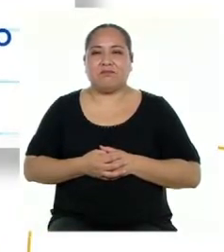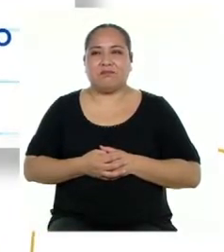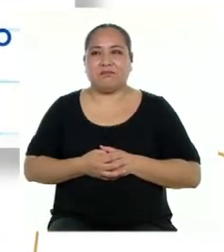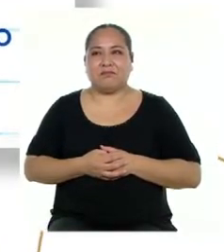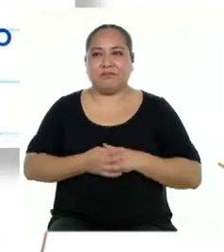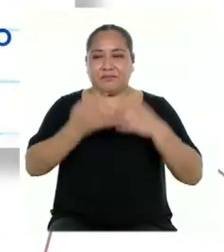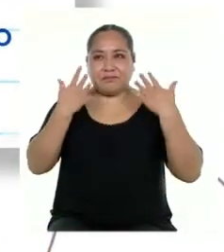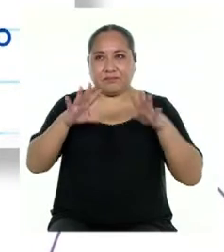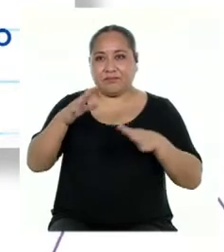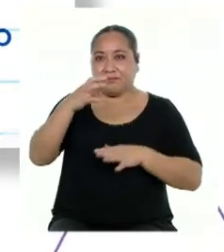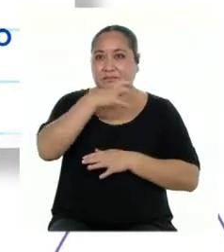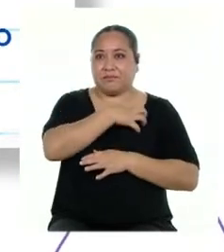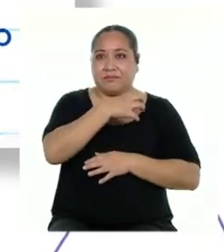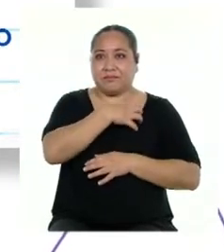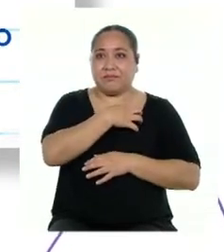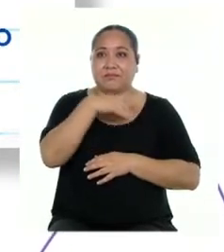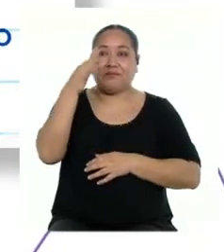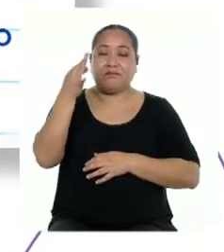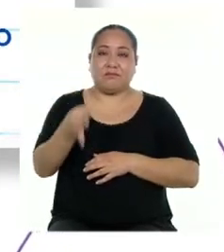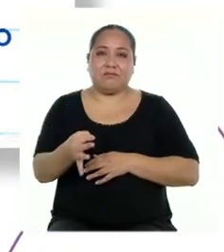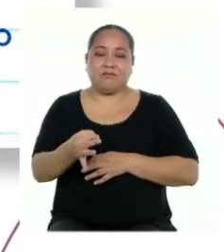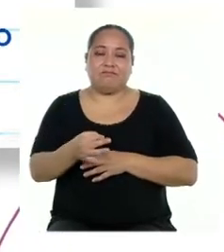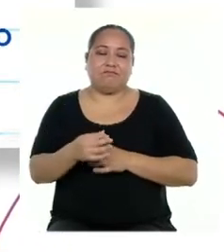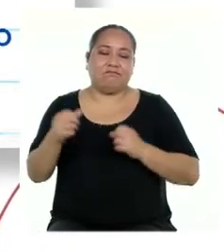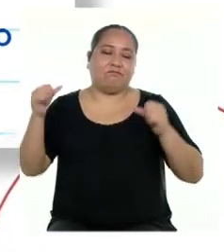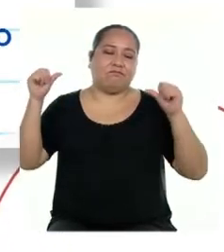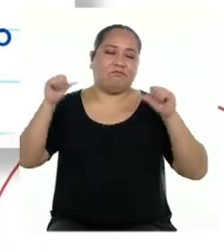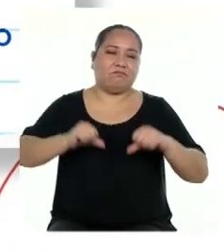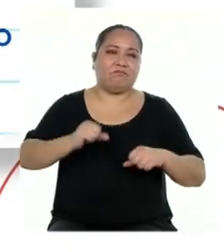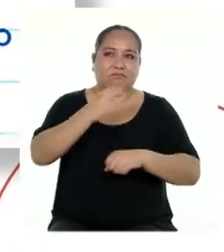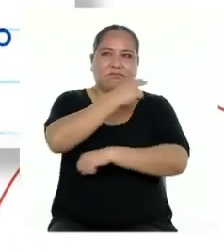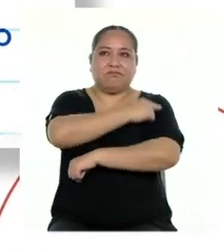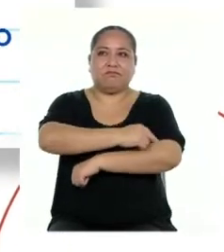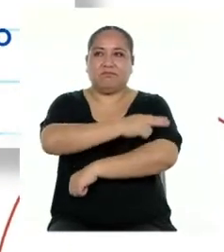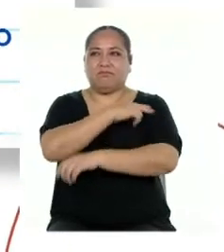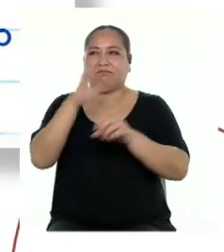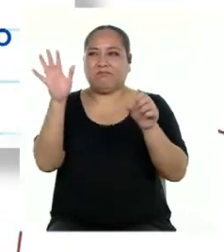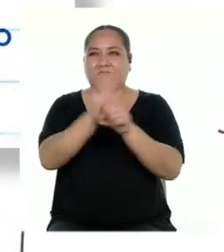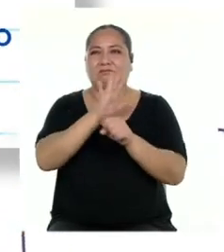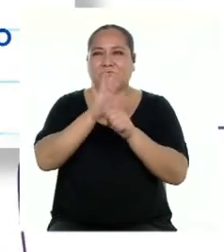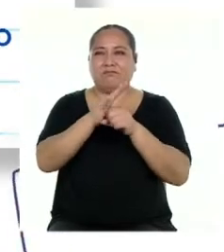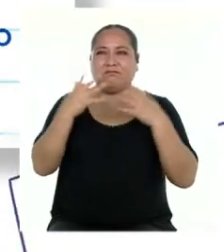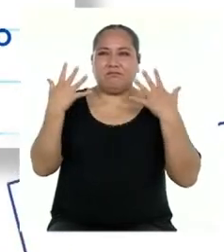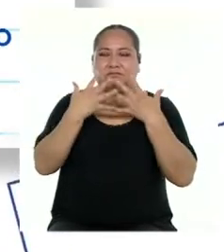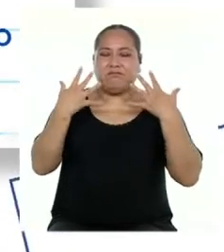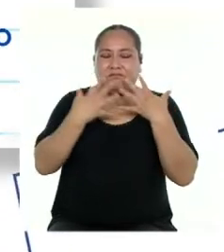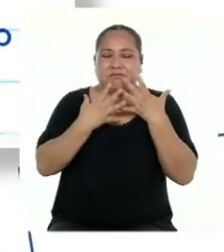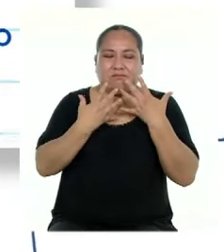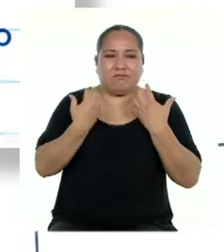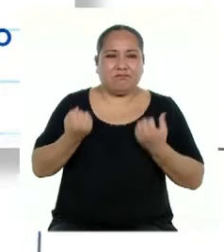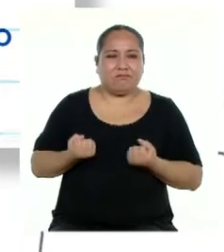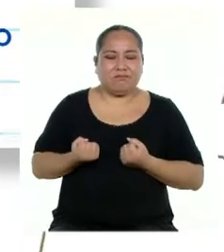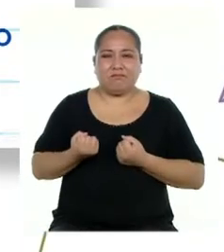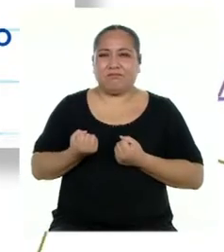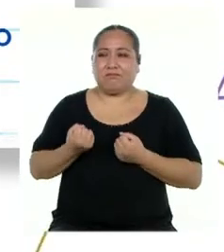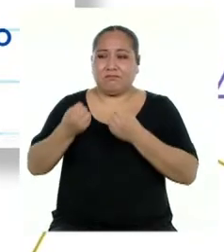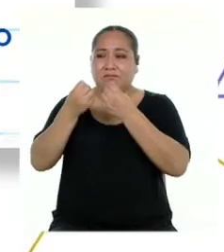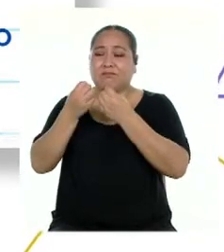Ya hacia mayo, la verdadera desgracia. Hospitales saturados, miedo a perder a mis seres queridos.